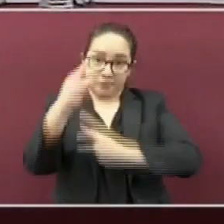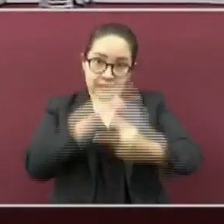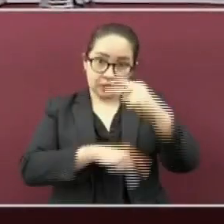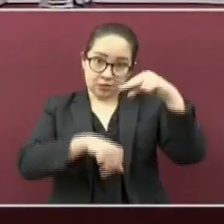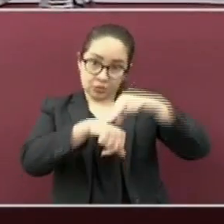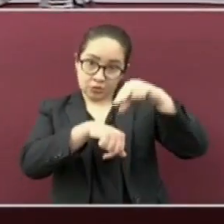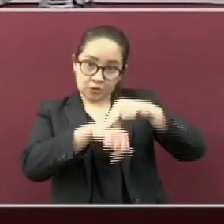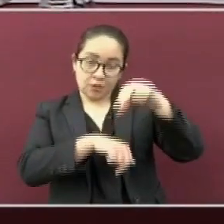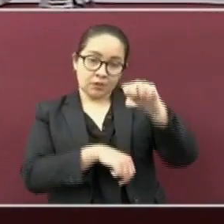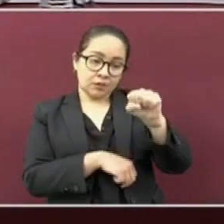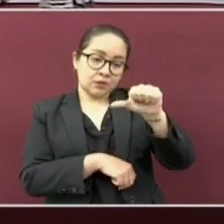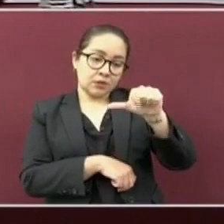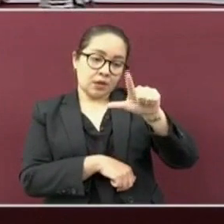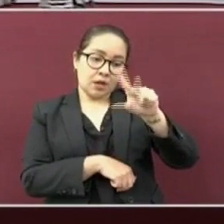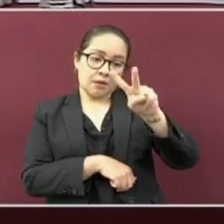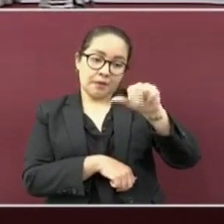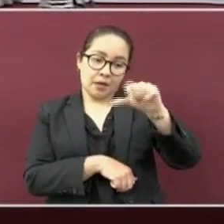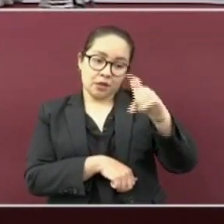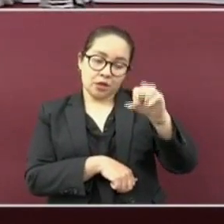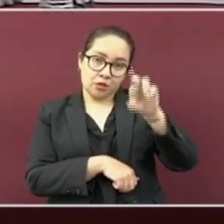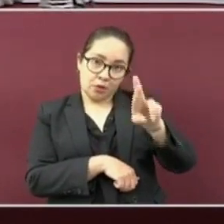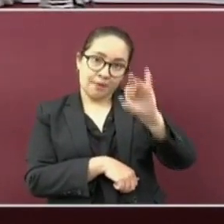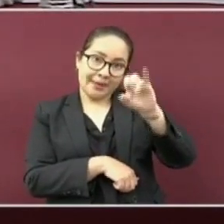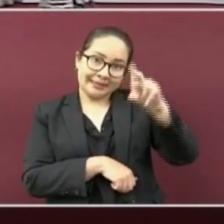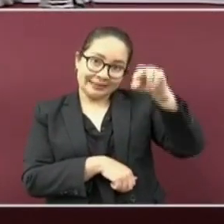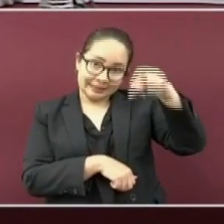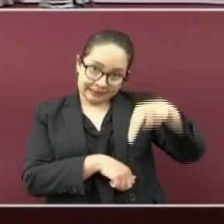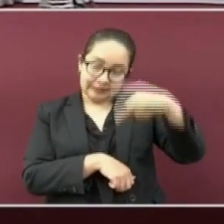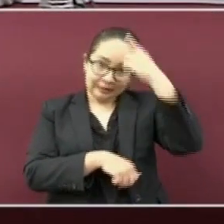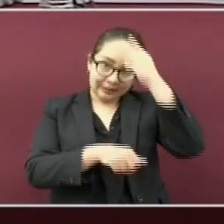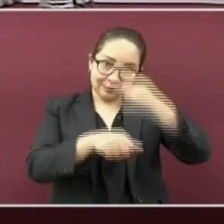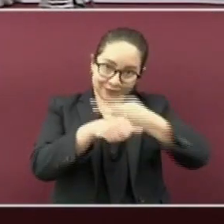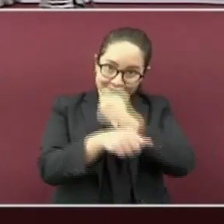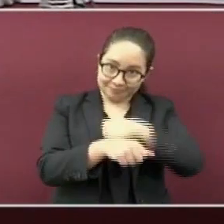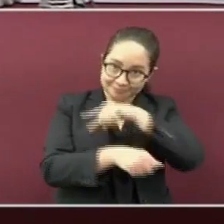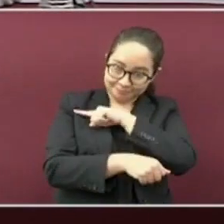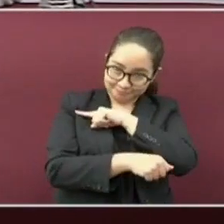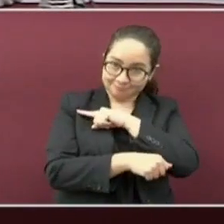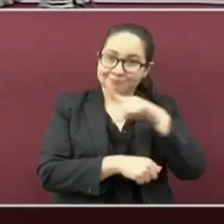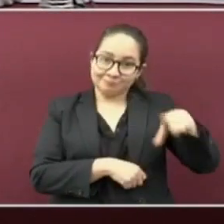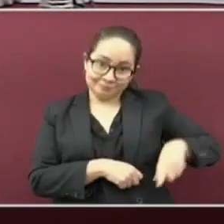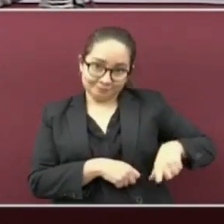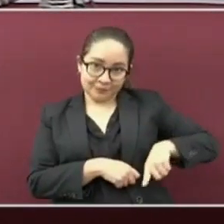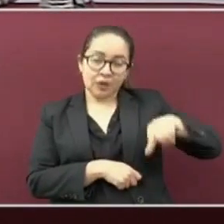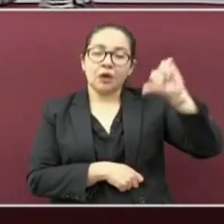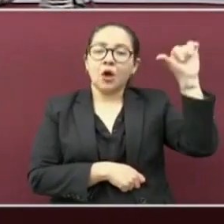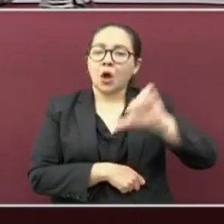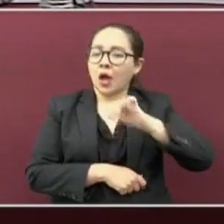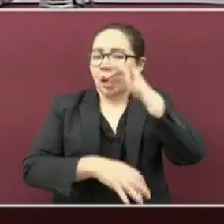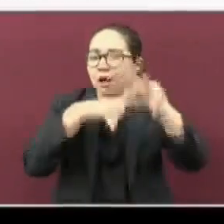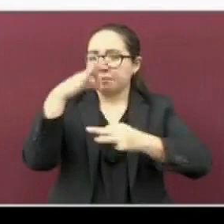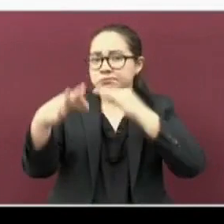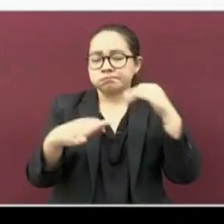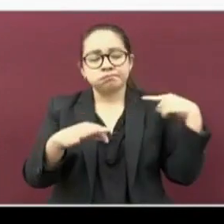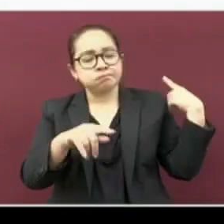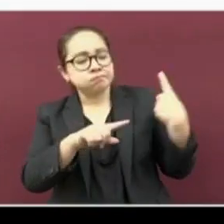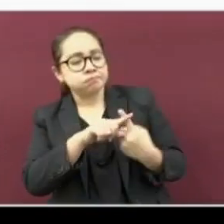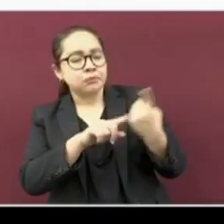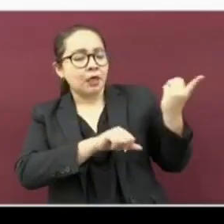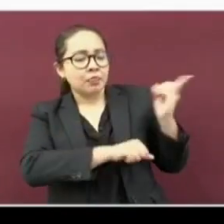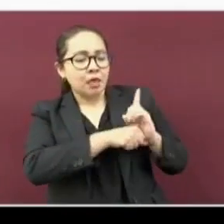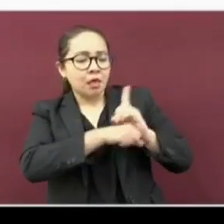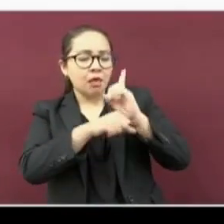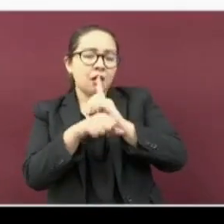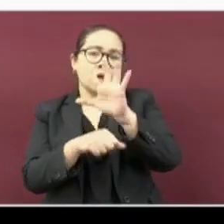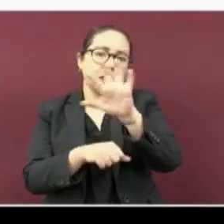Salvador Beninstein Hernández, director de salud pública, con que llevaremos el informe número 596